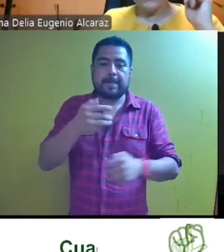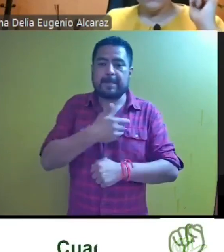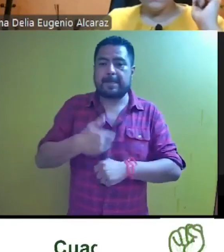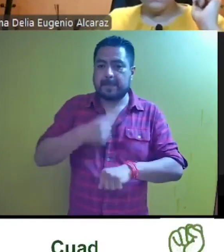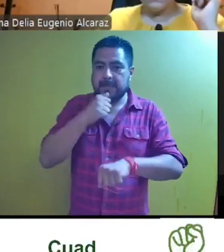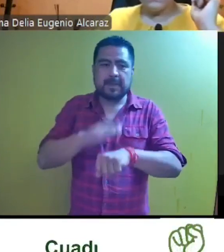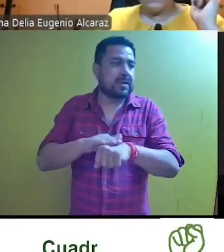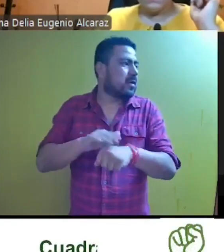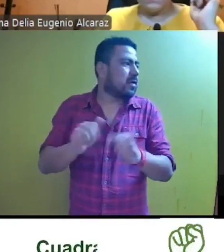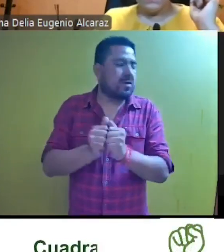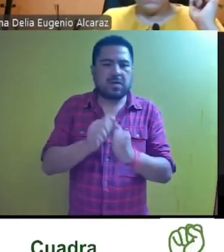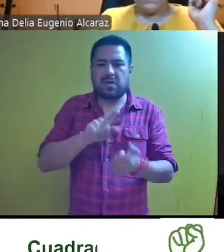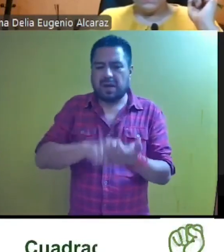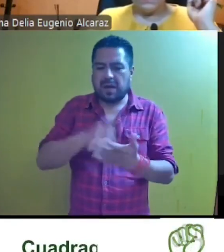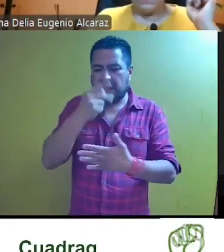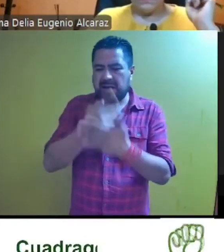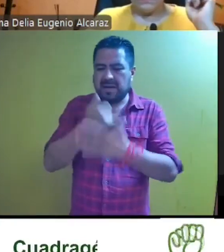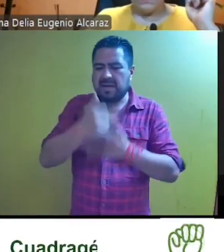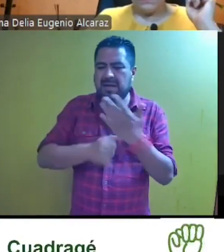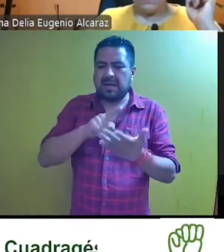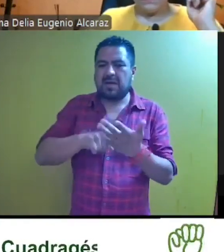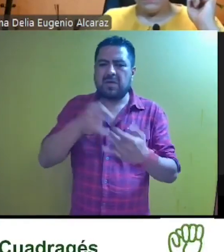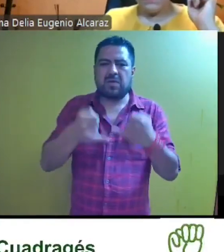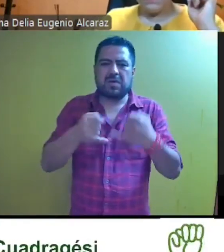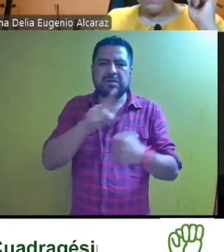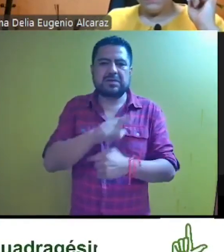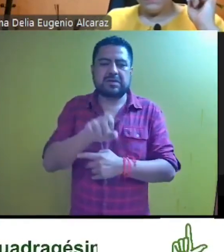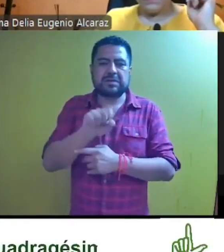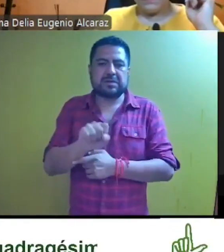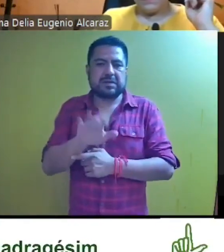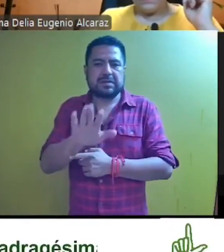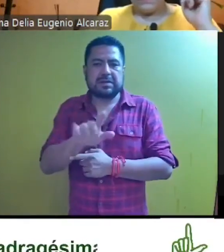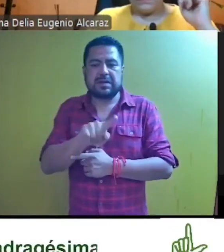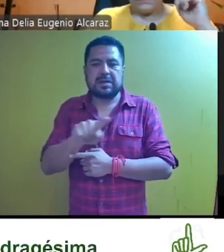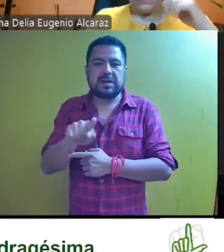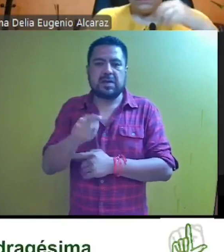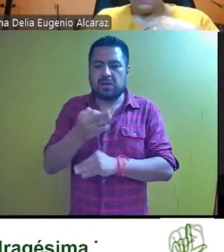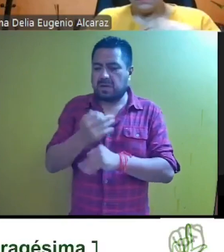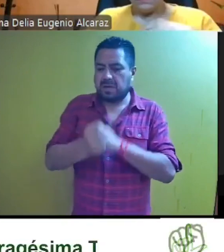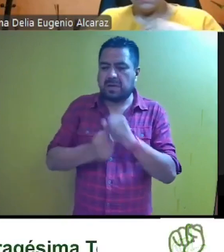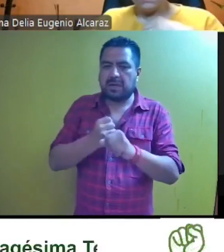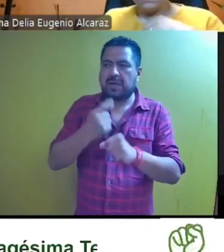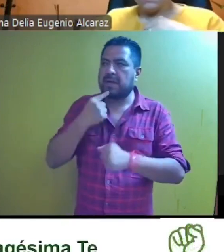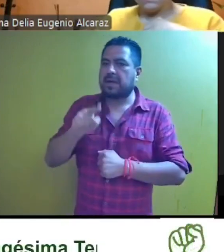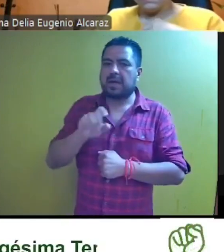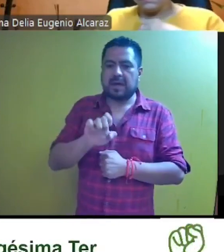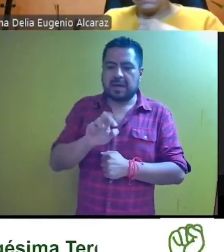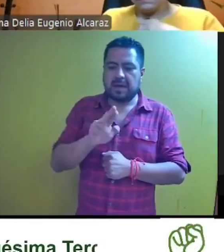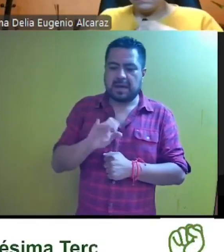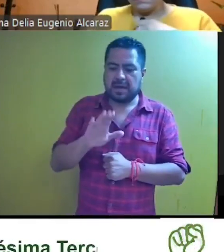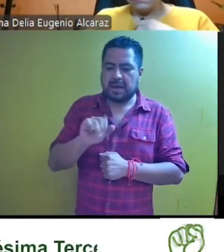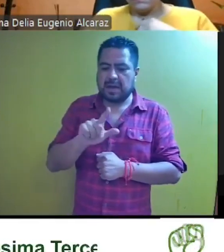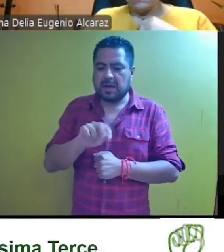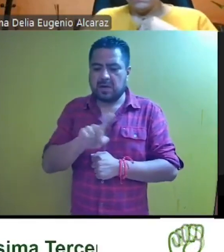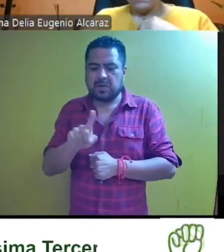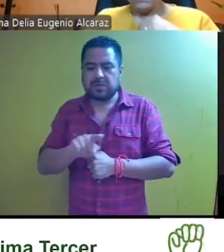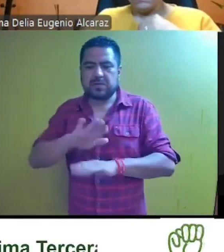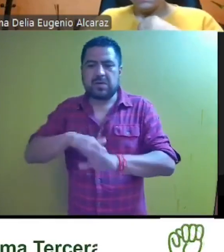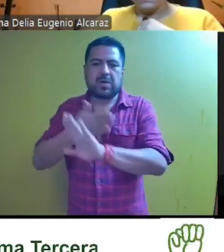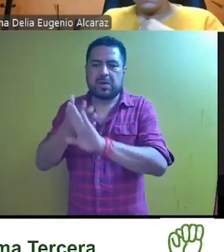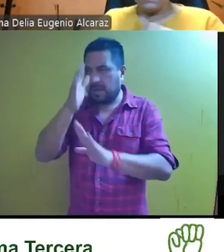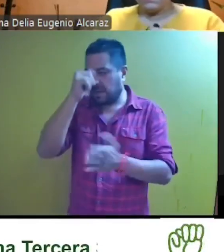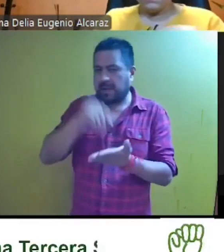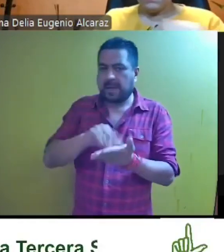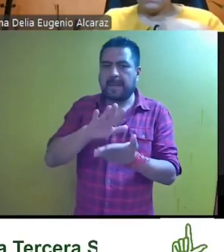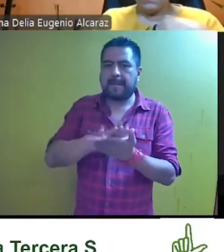doy cuenta con el proyecto de acuerdo plenario dictado dentro del juicio electoral ciudadano 165 del año en curso, promovido por Erika Lorena Lurs Cortés en contra del acuerdo